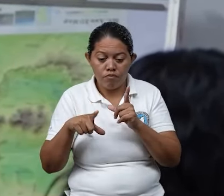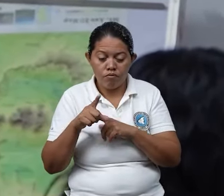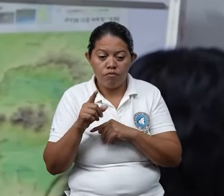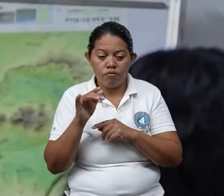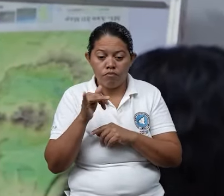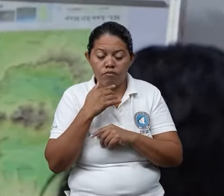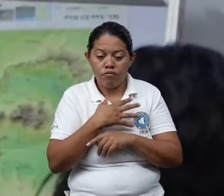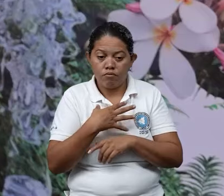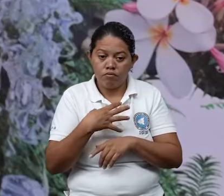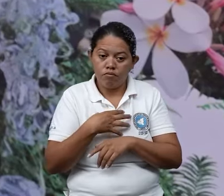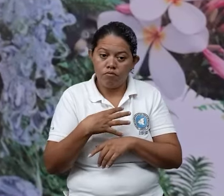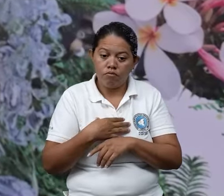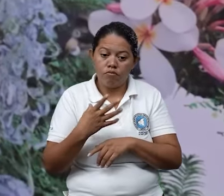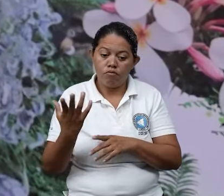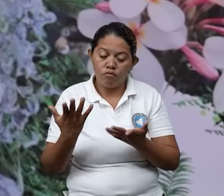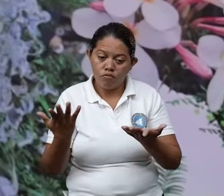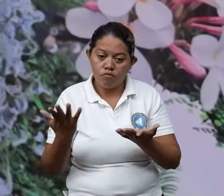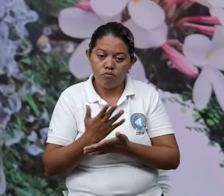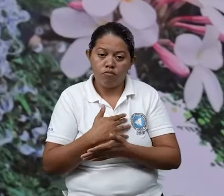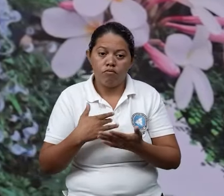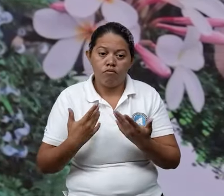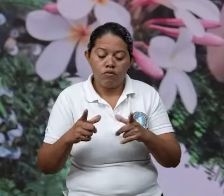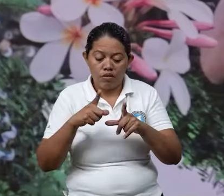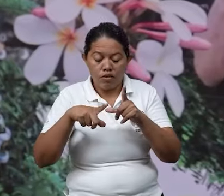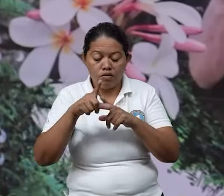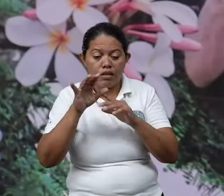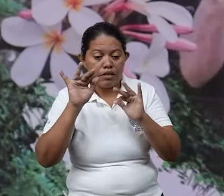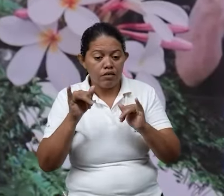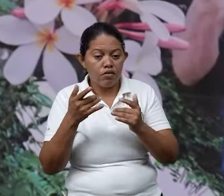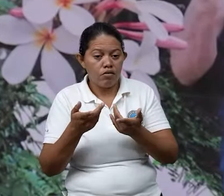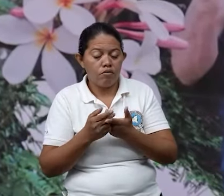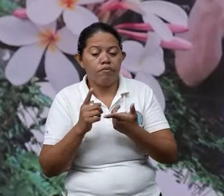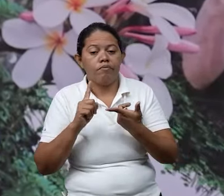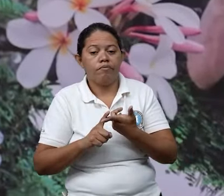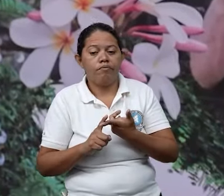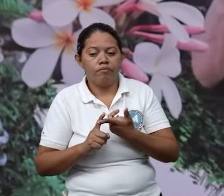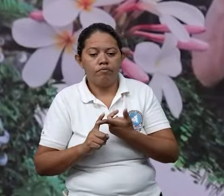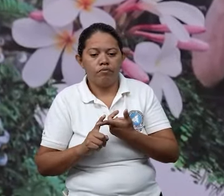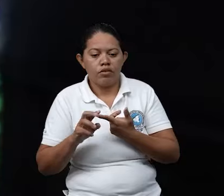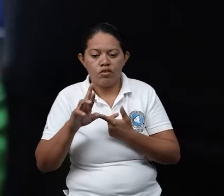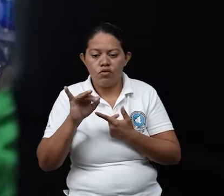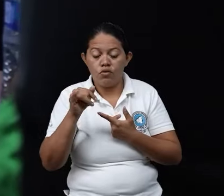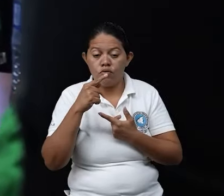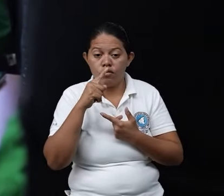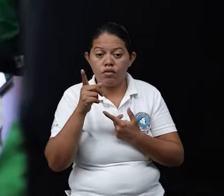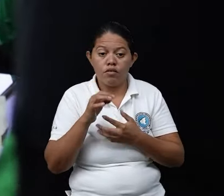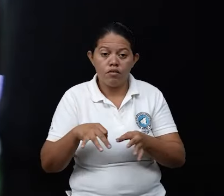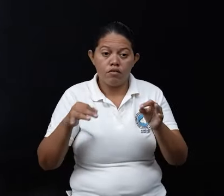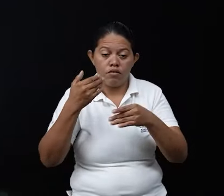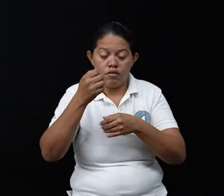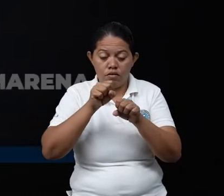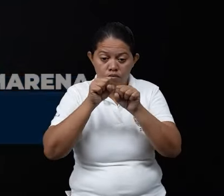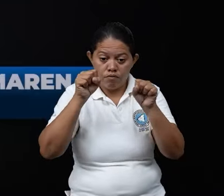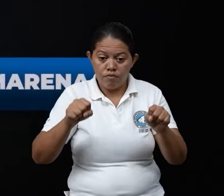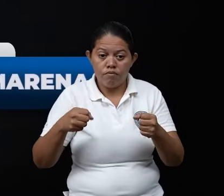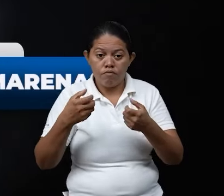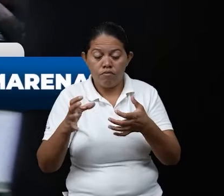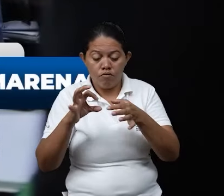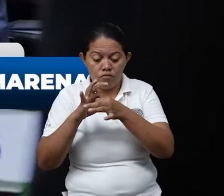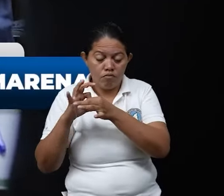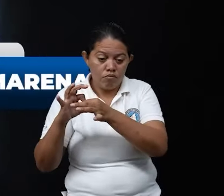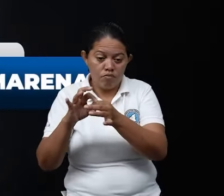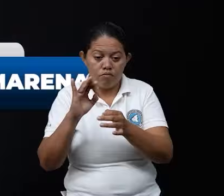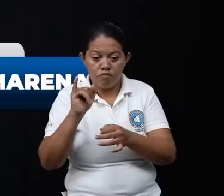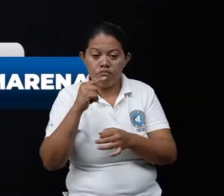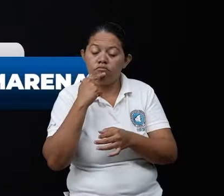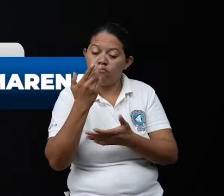nativa autóctona del lugar como es el caso de Ciuna El taller dirigido a equipos